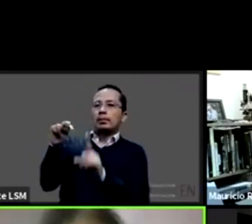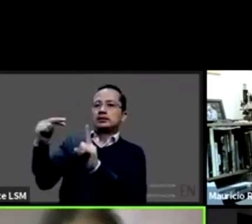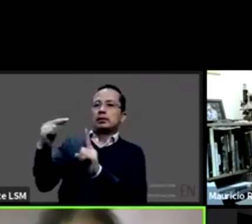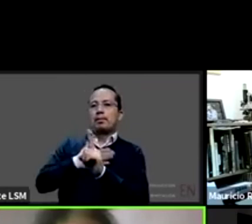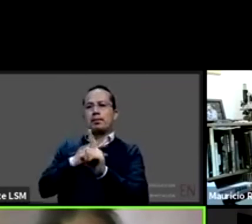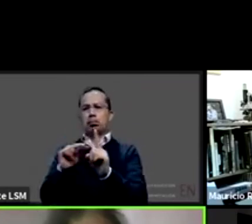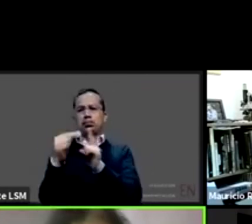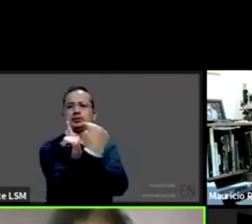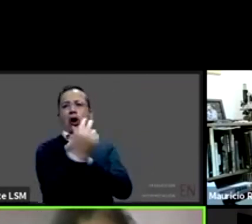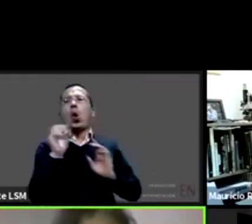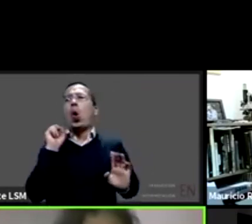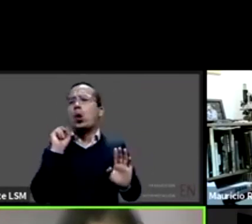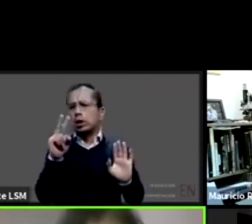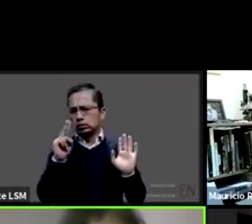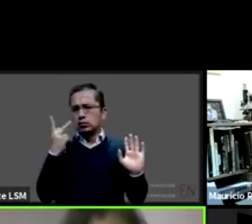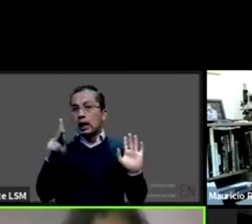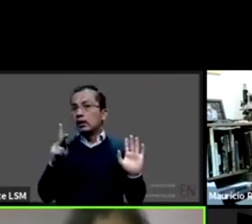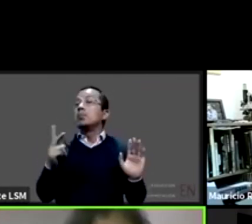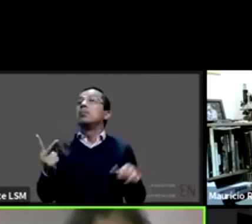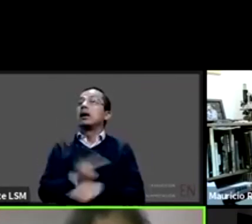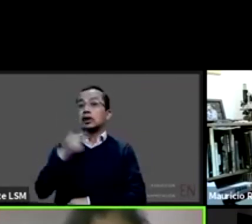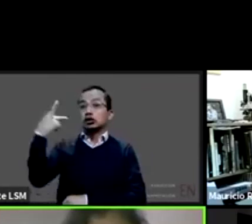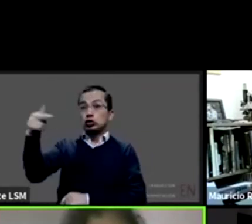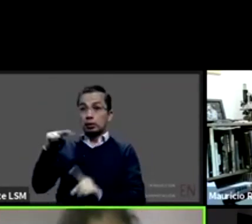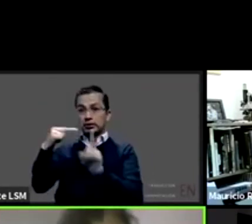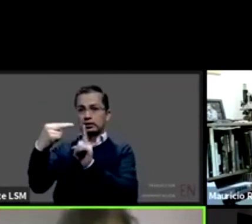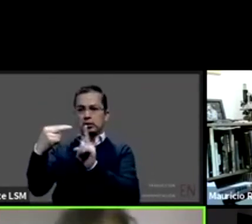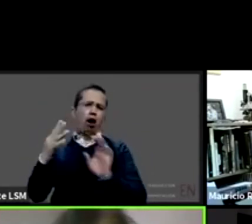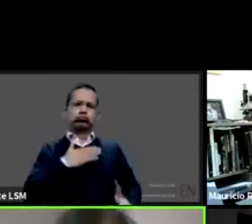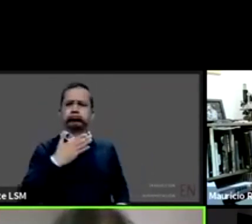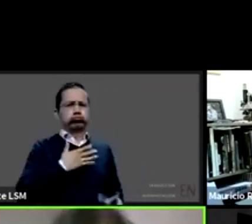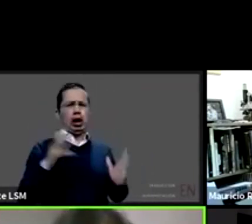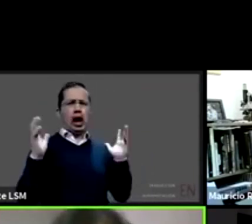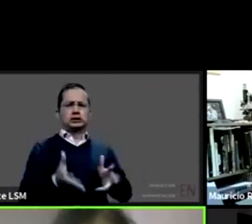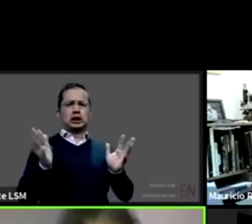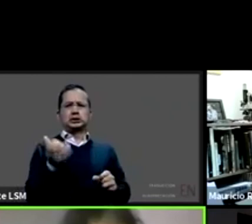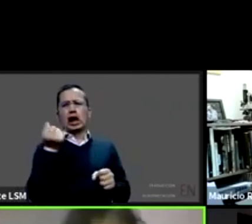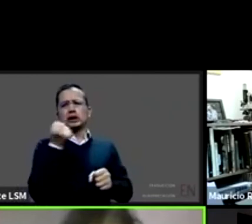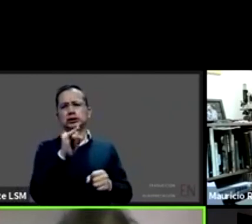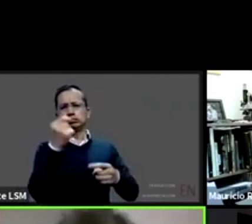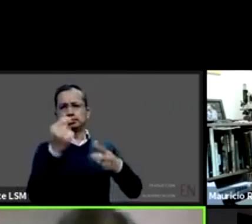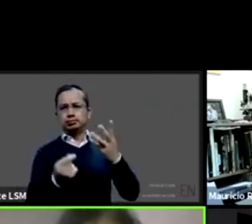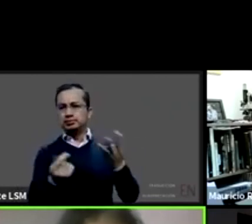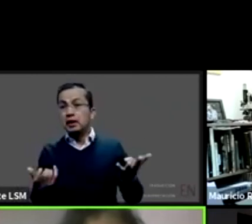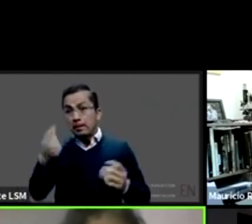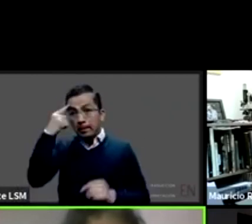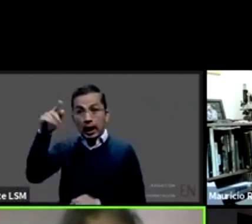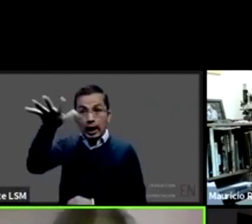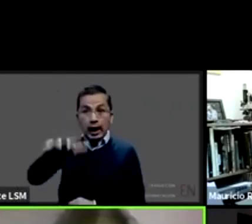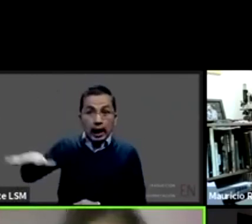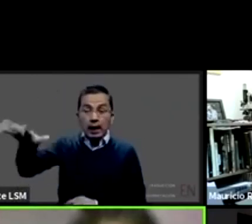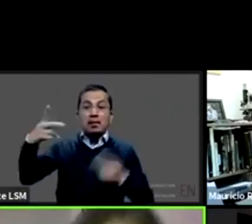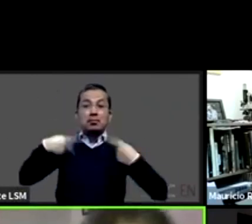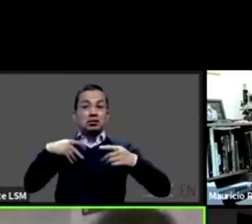tienen una actuación de por medio ¿no? y cuando hablamos no de la sociedad en general sino hablamos de servidores públicos